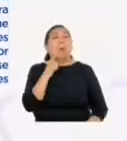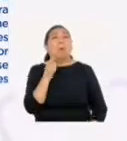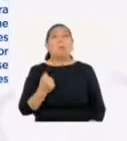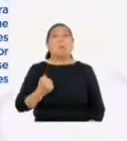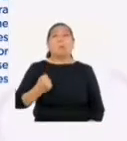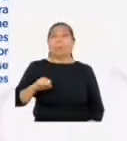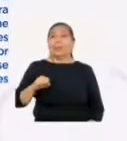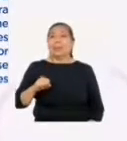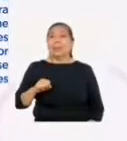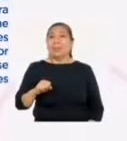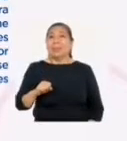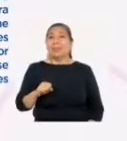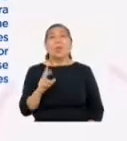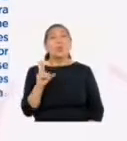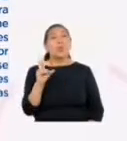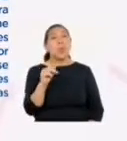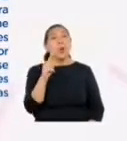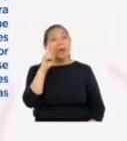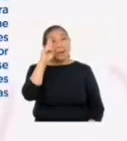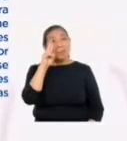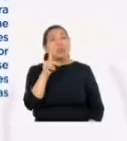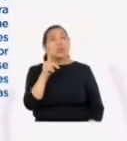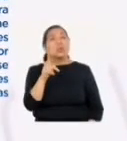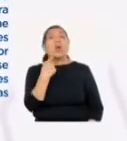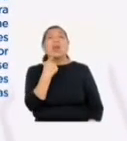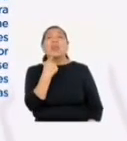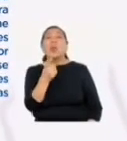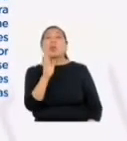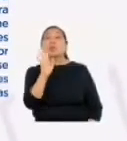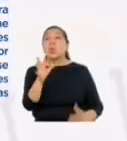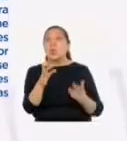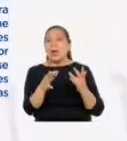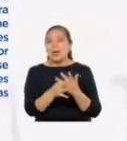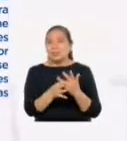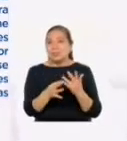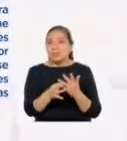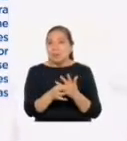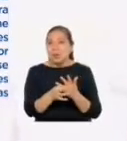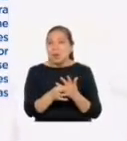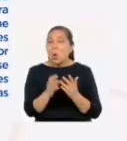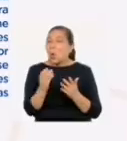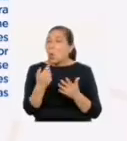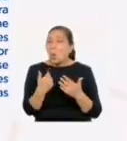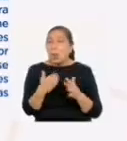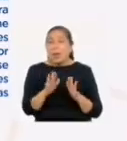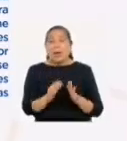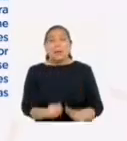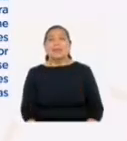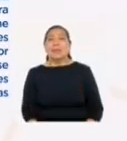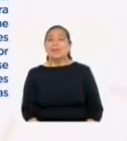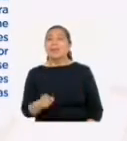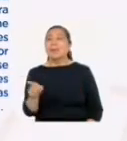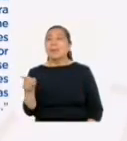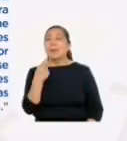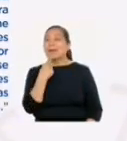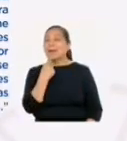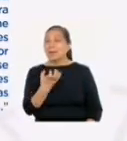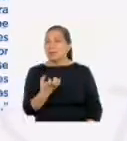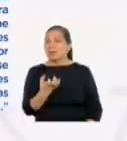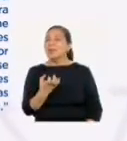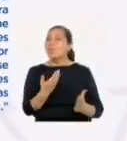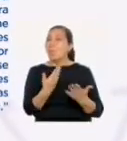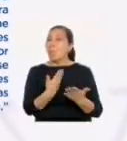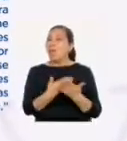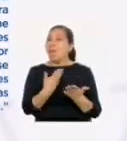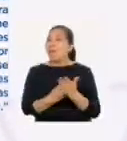desobedecieron e incumplieron con las indicaciones de sus maridos o lo que se esperaba de ellas.